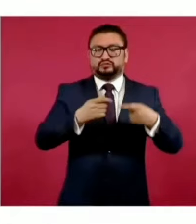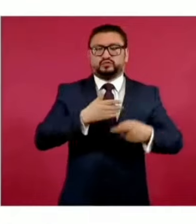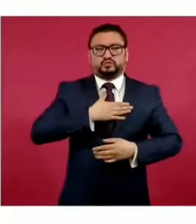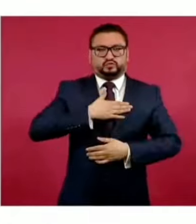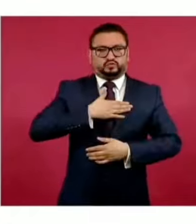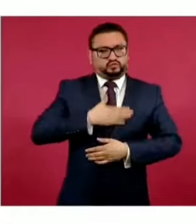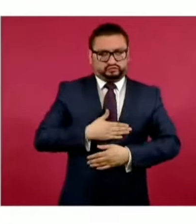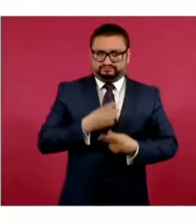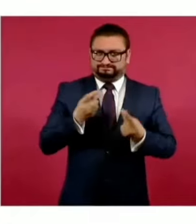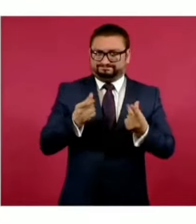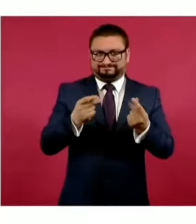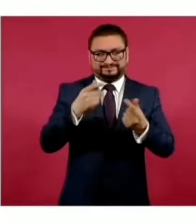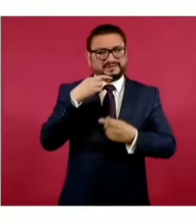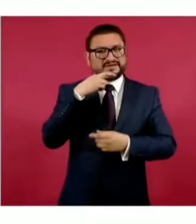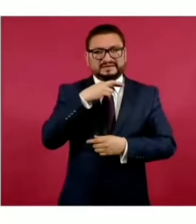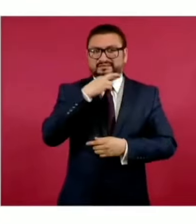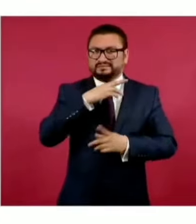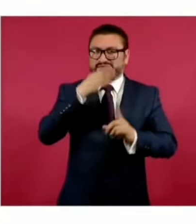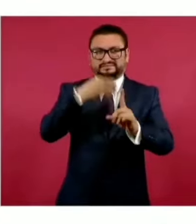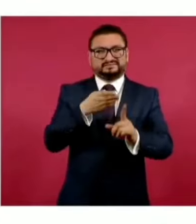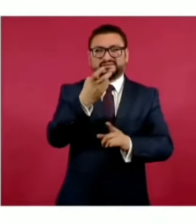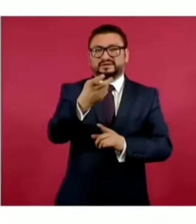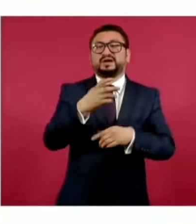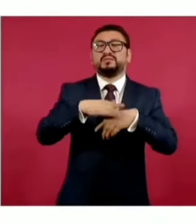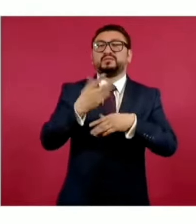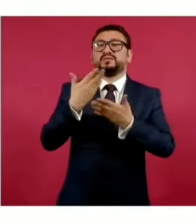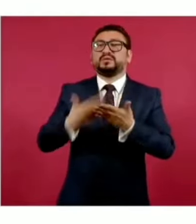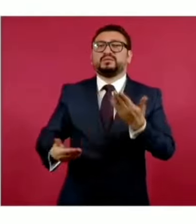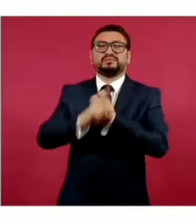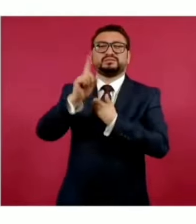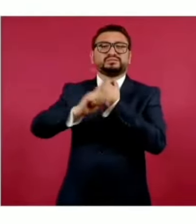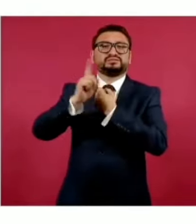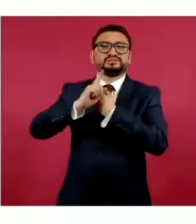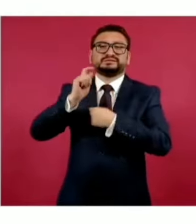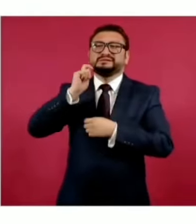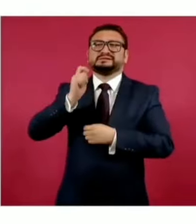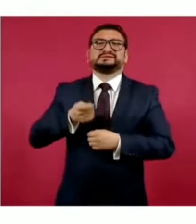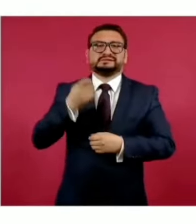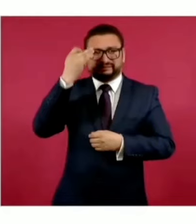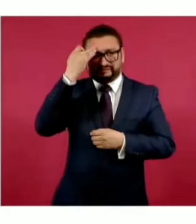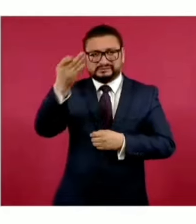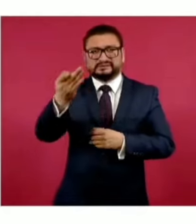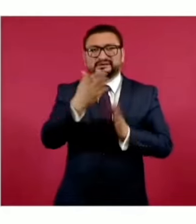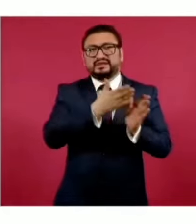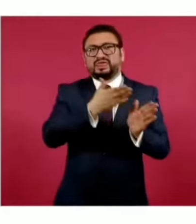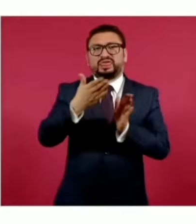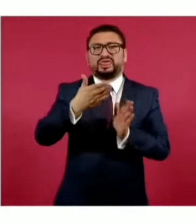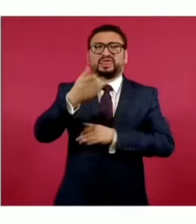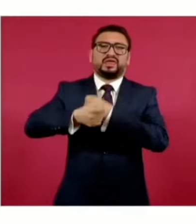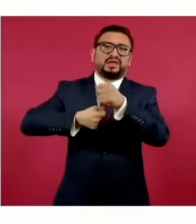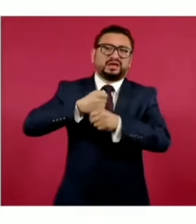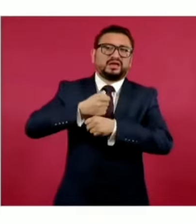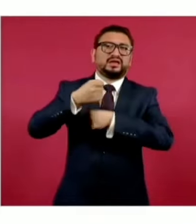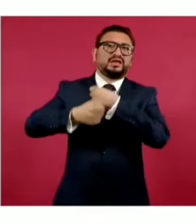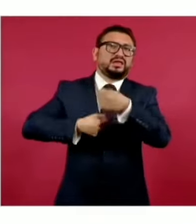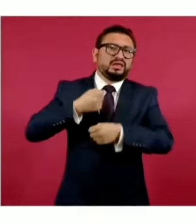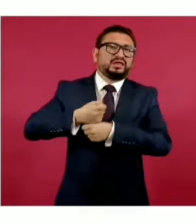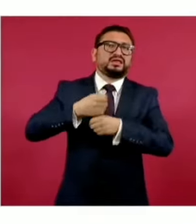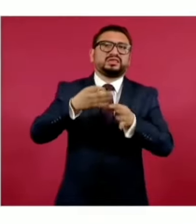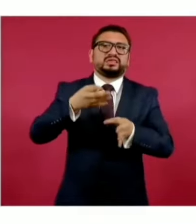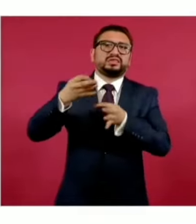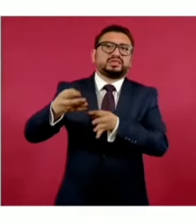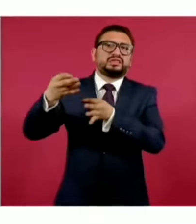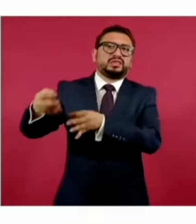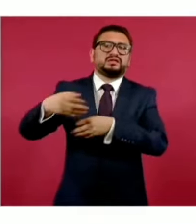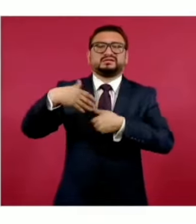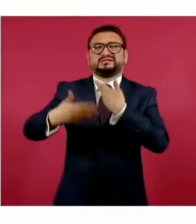expedita. Una de las grandes problemáticas que tenemos es que pasan los años, se pasan los plazos